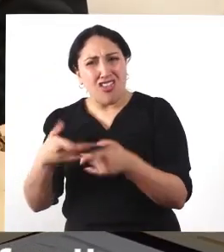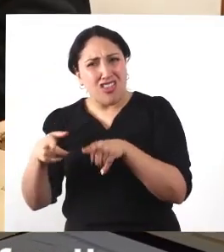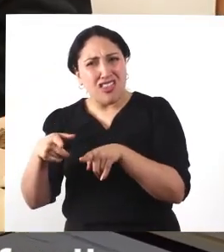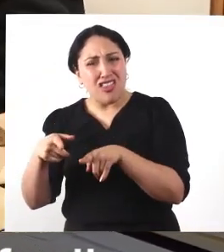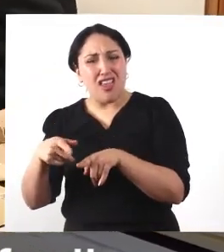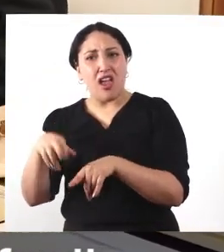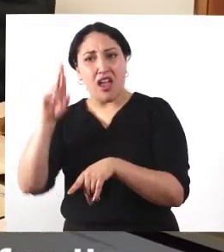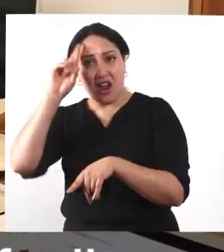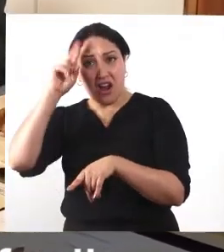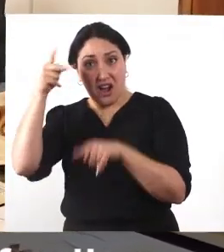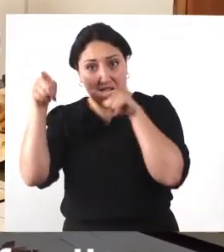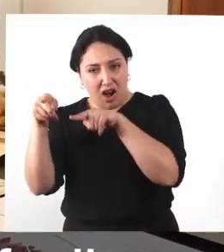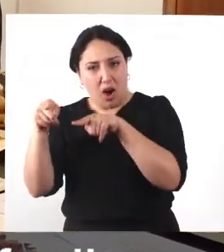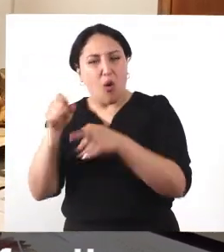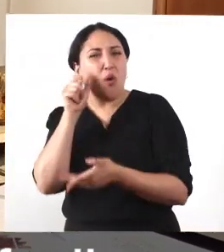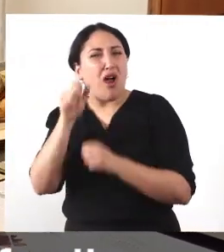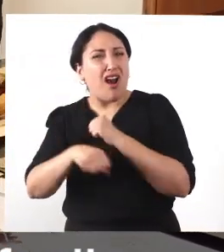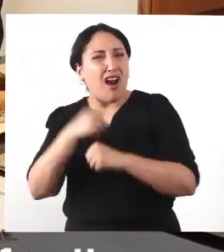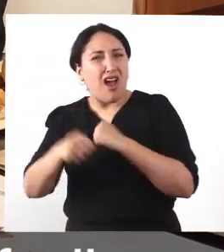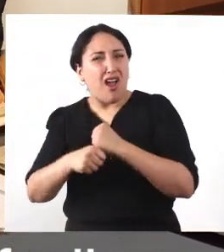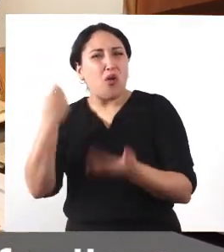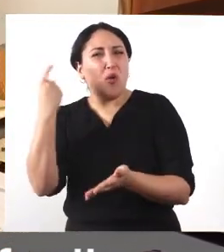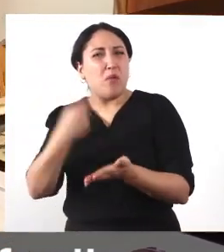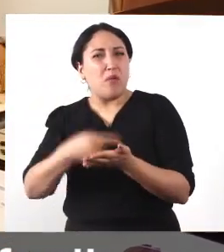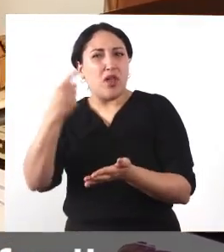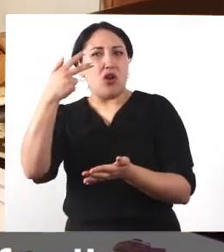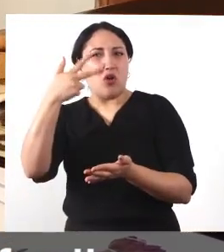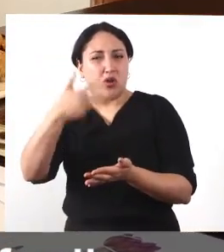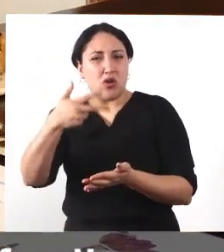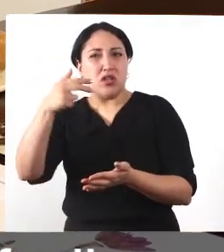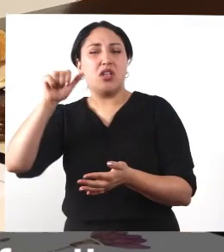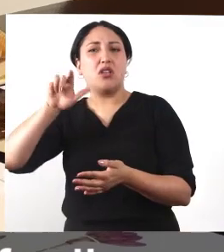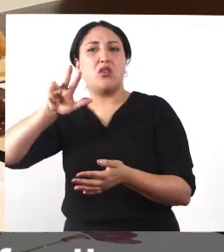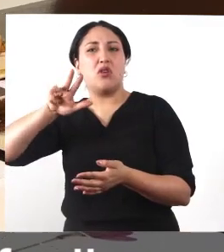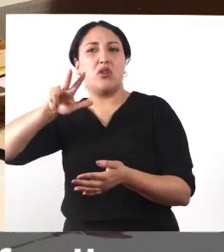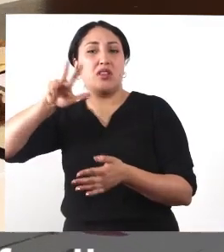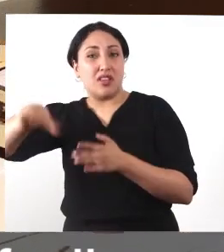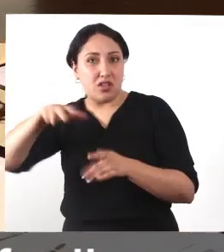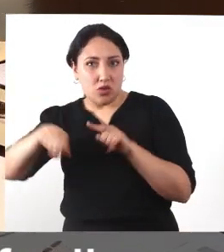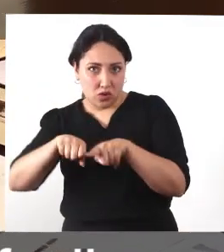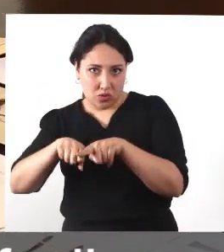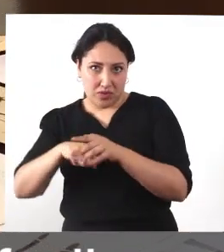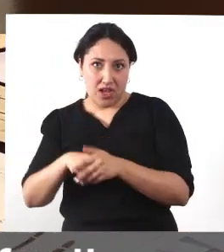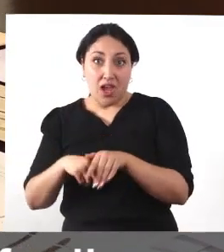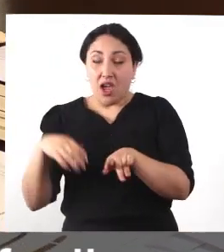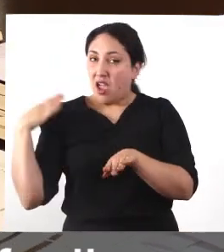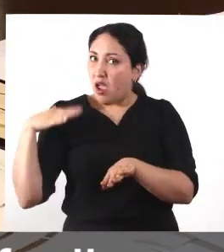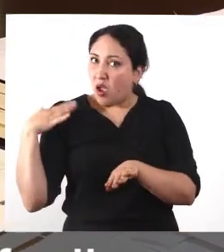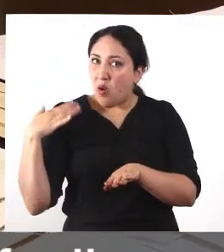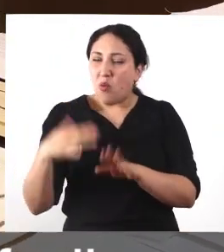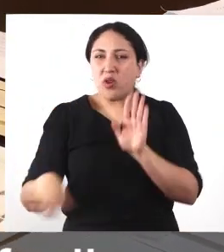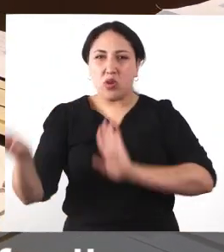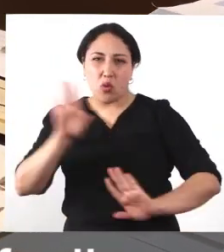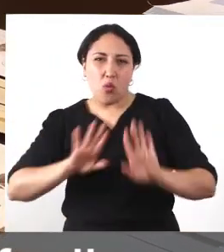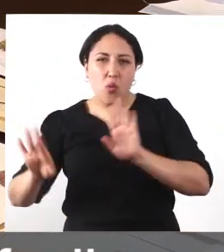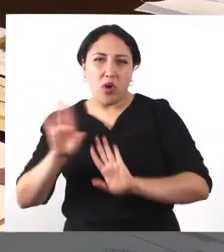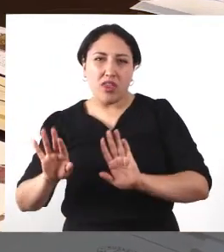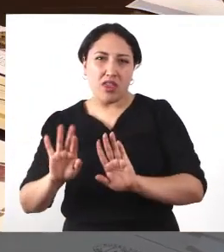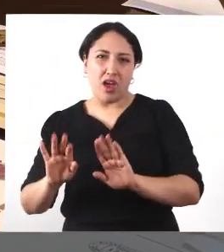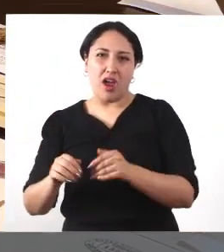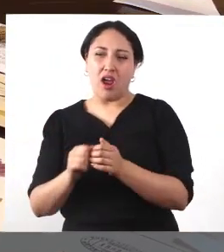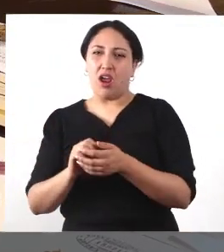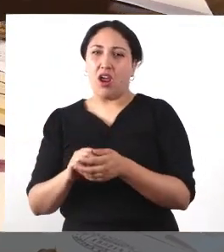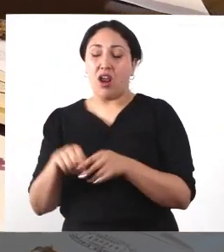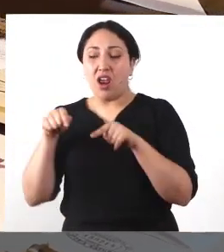Nuestra misión institucional es resguardar, investigar y difundir este patrimonio natural que nos pertenece a todos